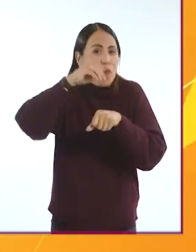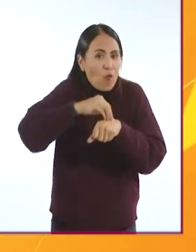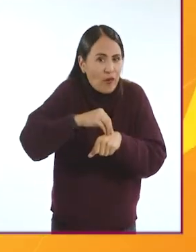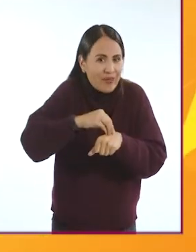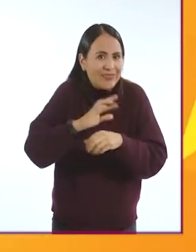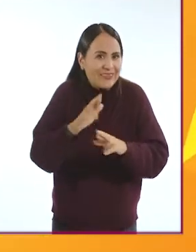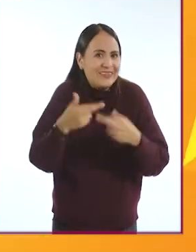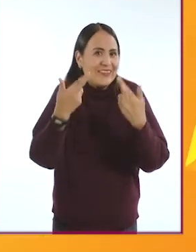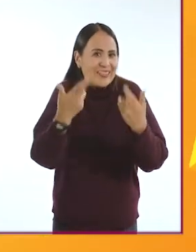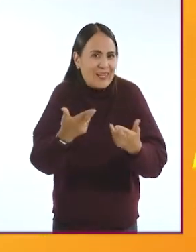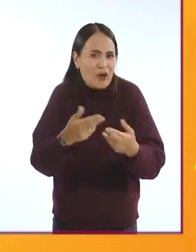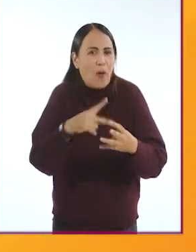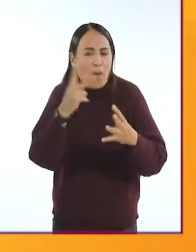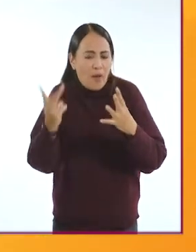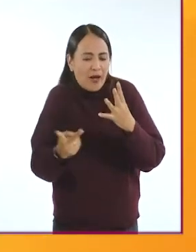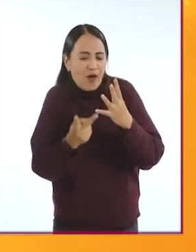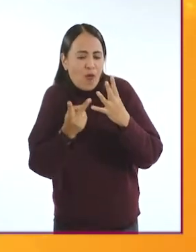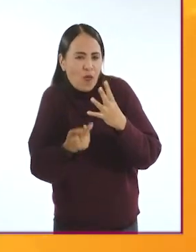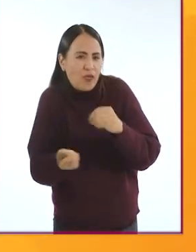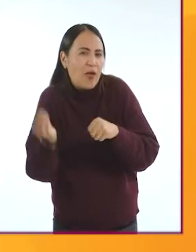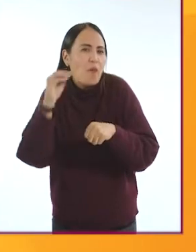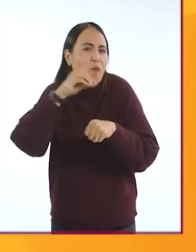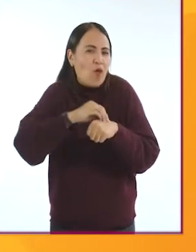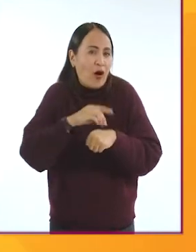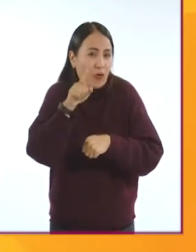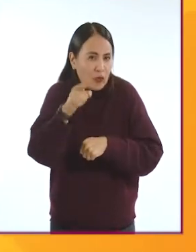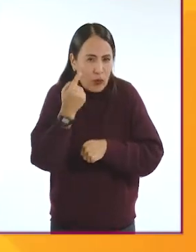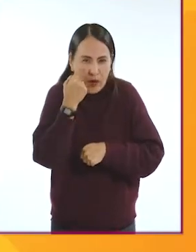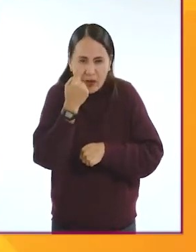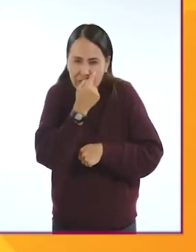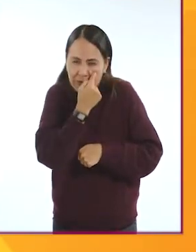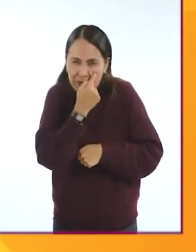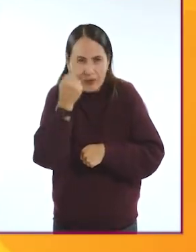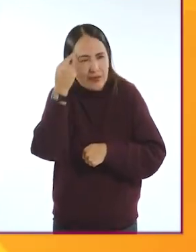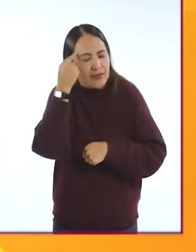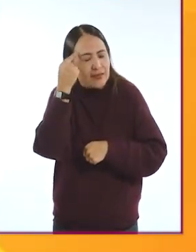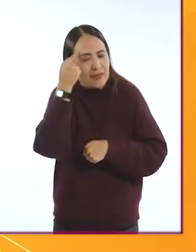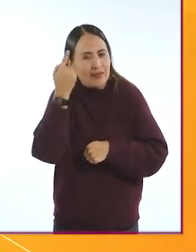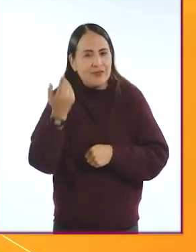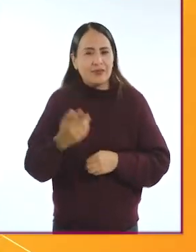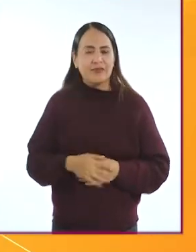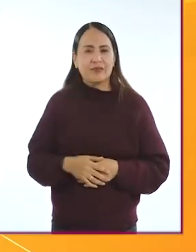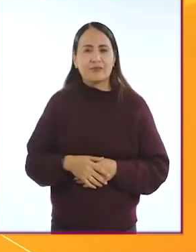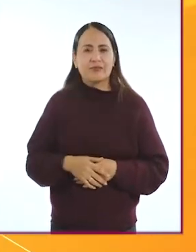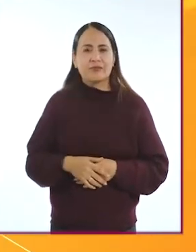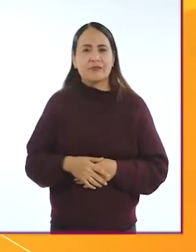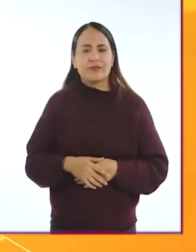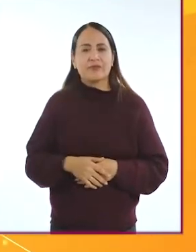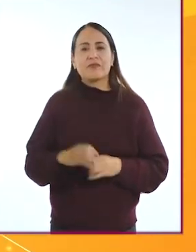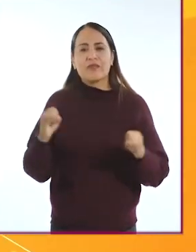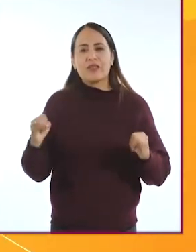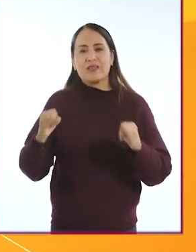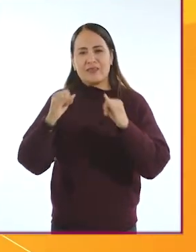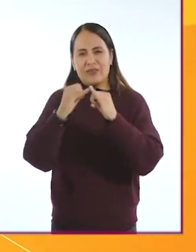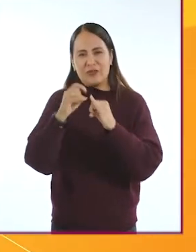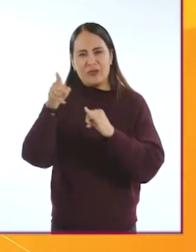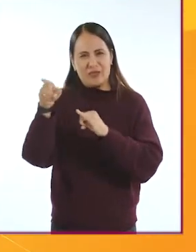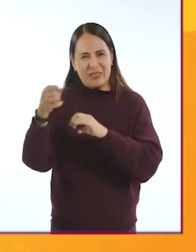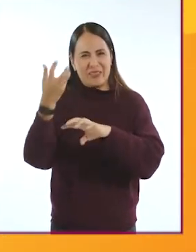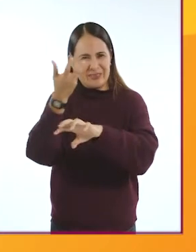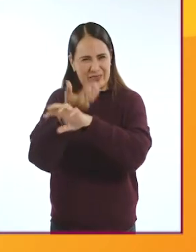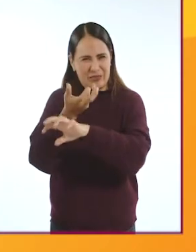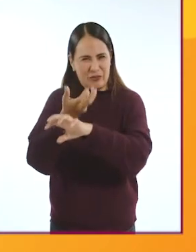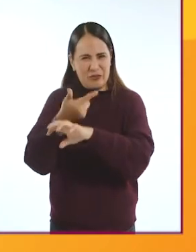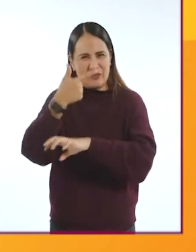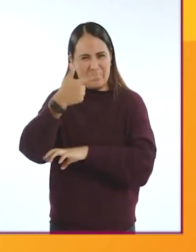tenemos una pregunta bonus cortesía de la casa. Ponte alerta y saca las antenas. ¿Con qué fin el Instituto Tecnológico de